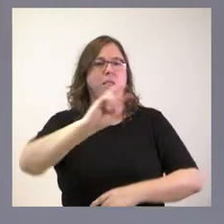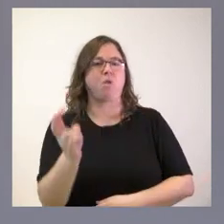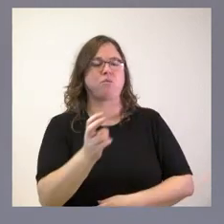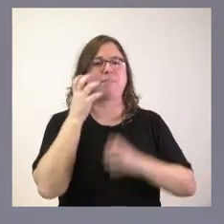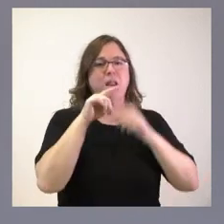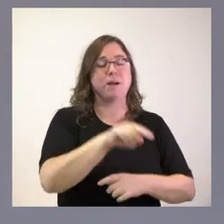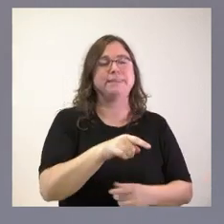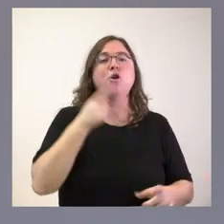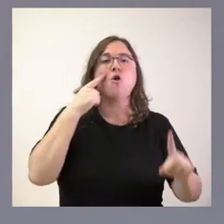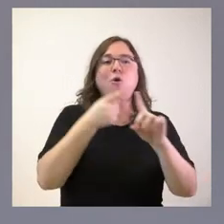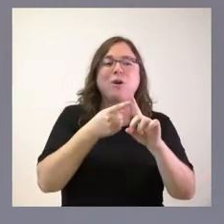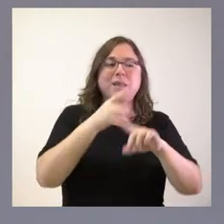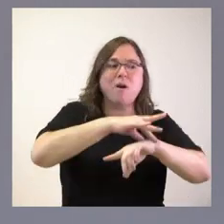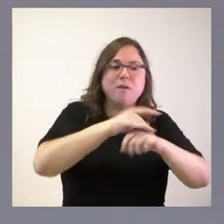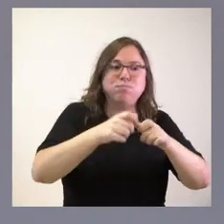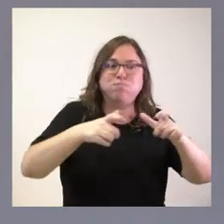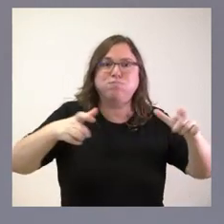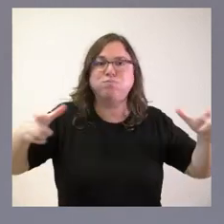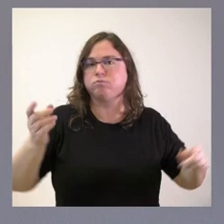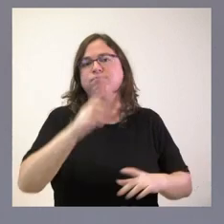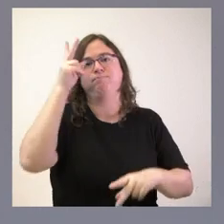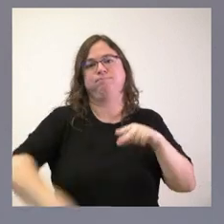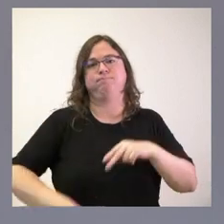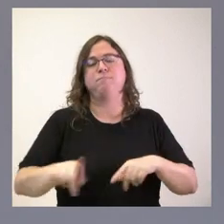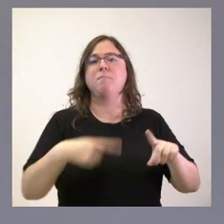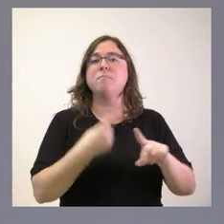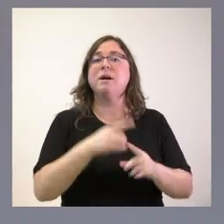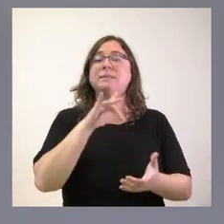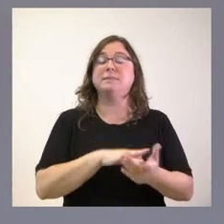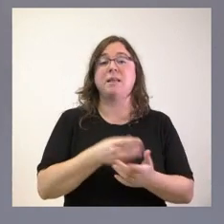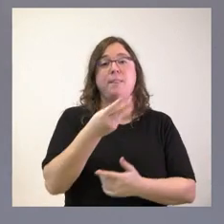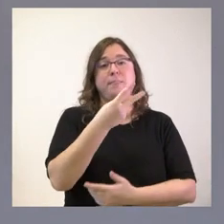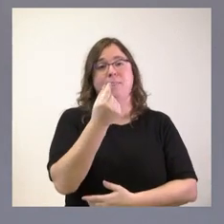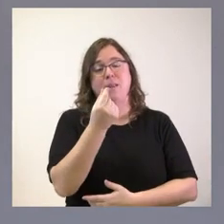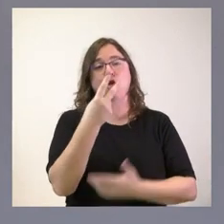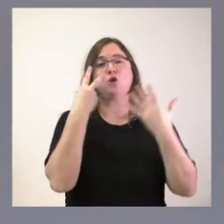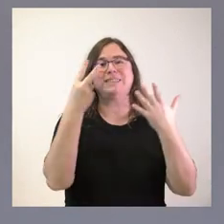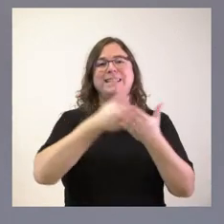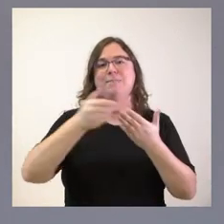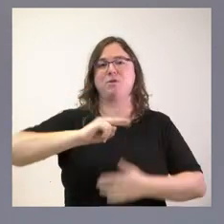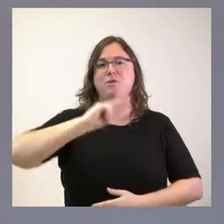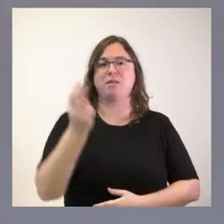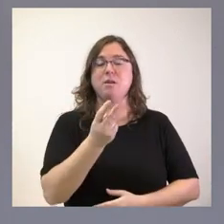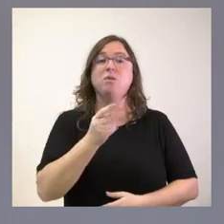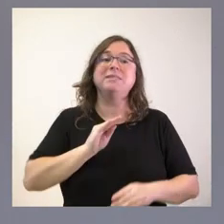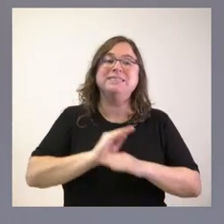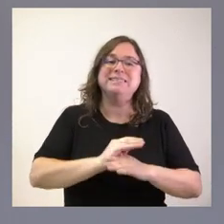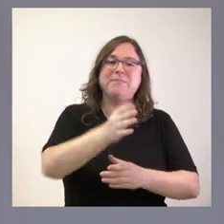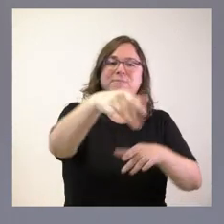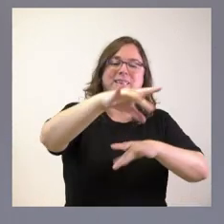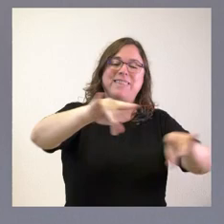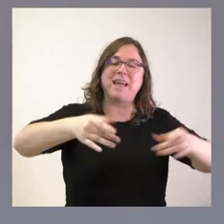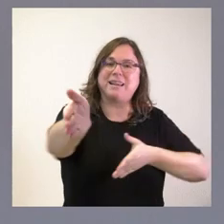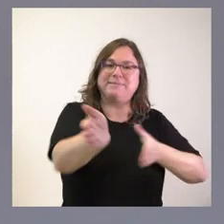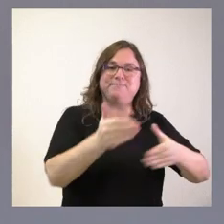trata de garantizar la lucha contra la zoonosis. Asimismo, siete millones de euros es el coste que va a tener la concentración parcelaria en la